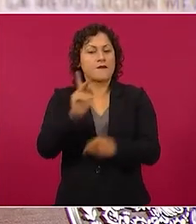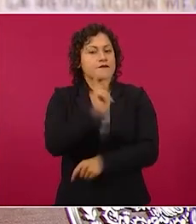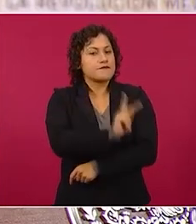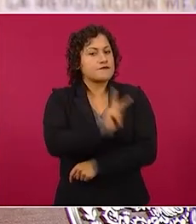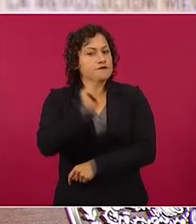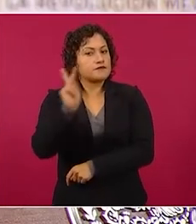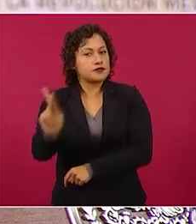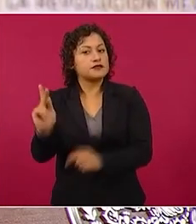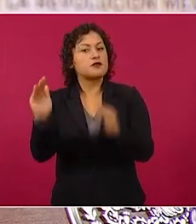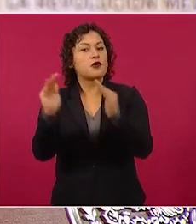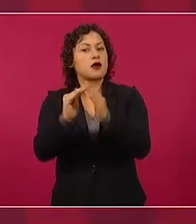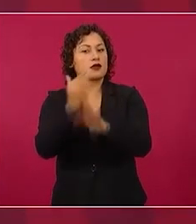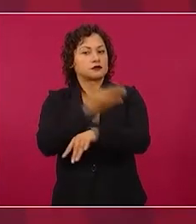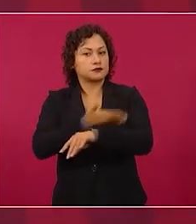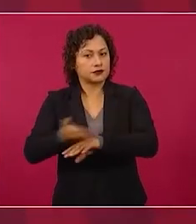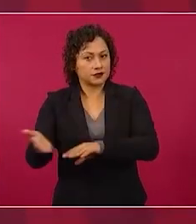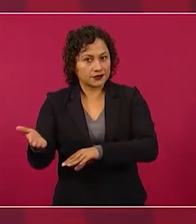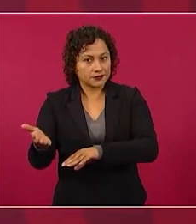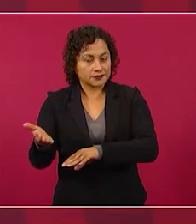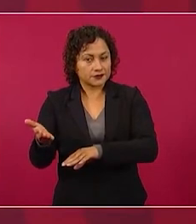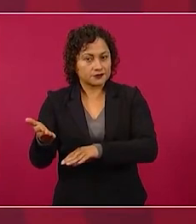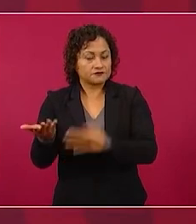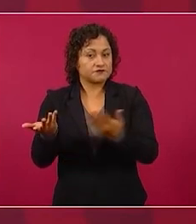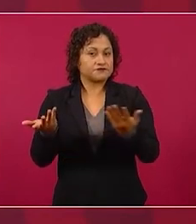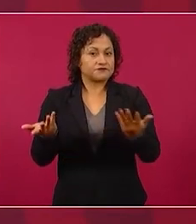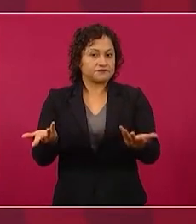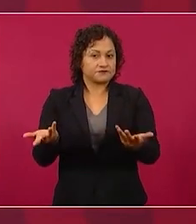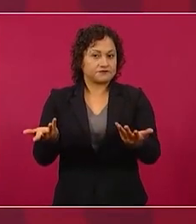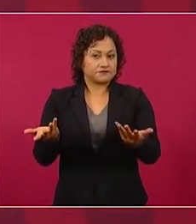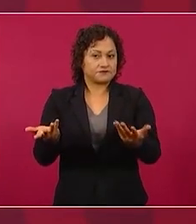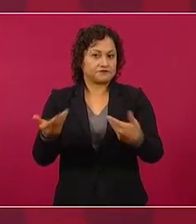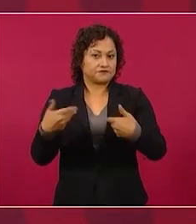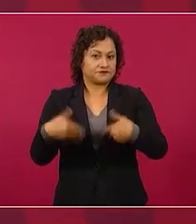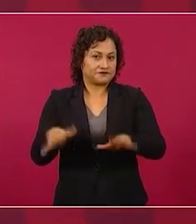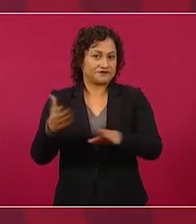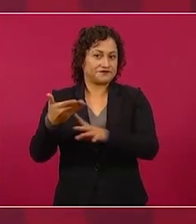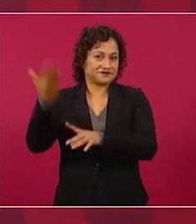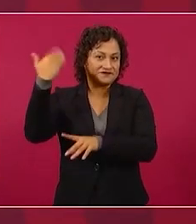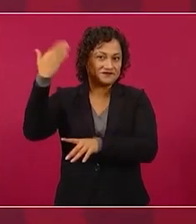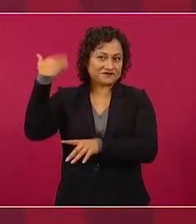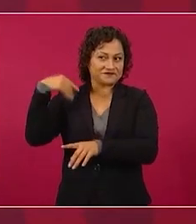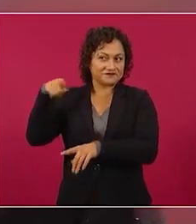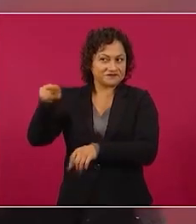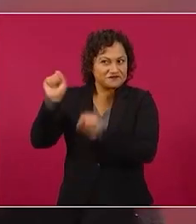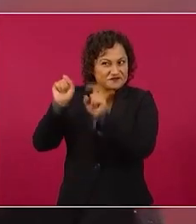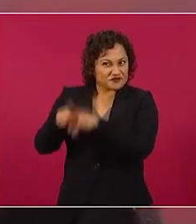y ya tiene tiempo porque tiene esa actitud,